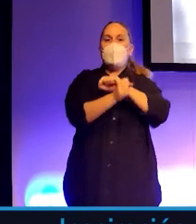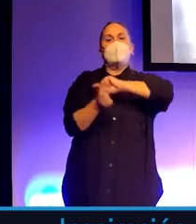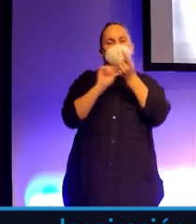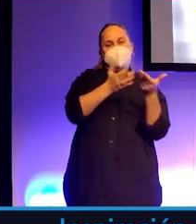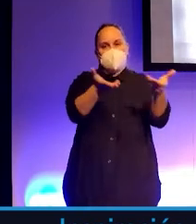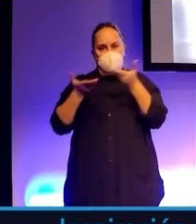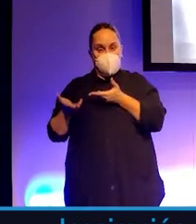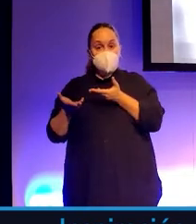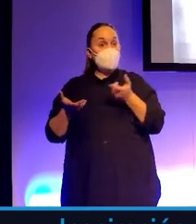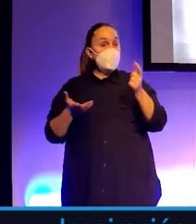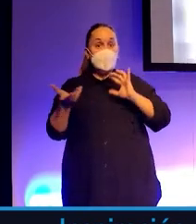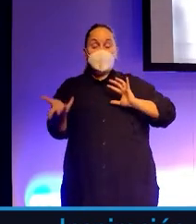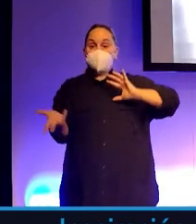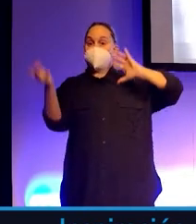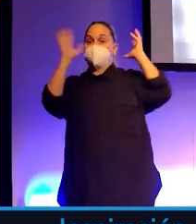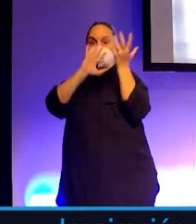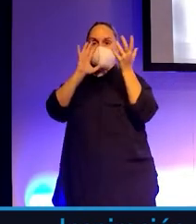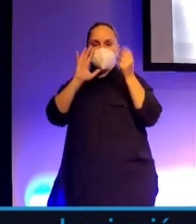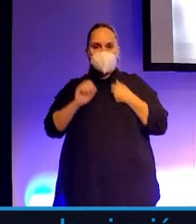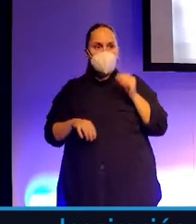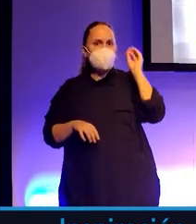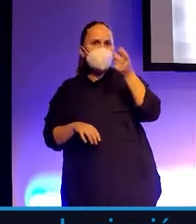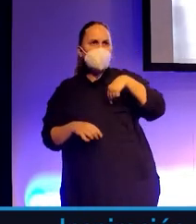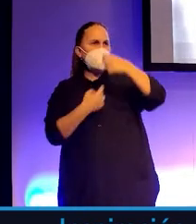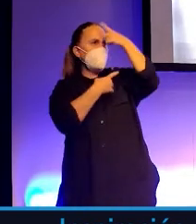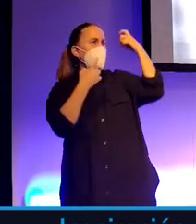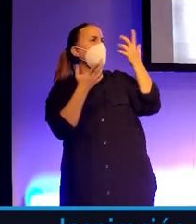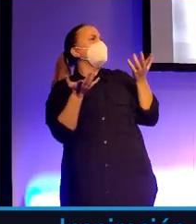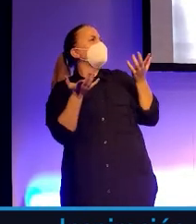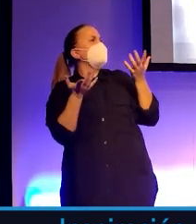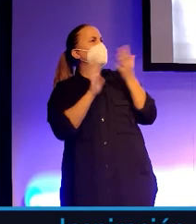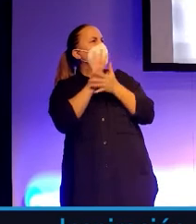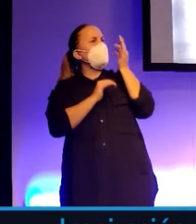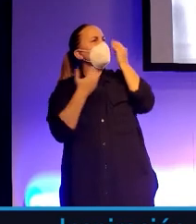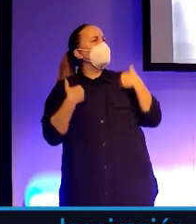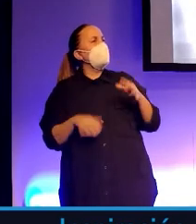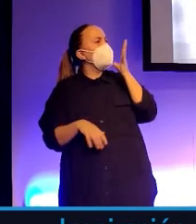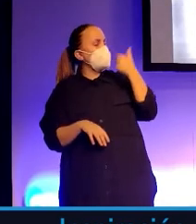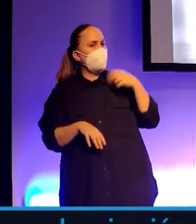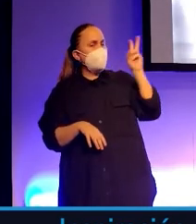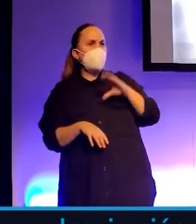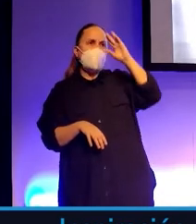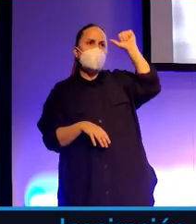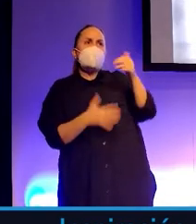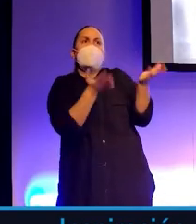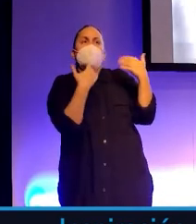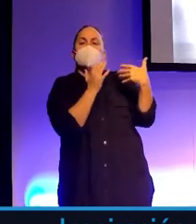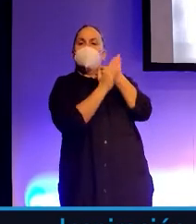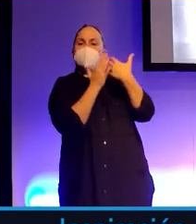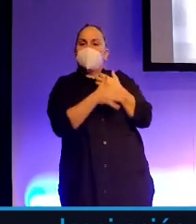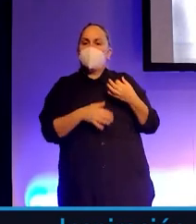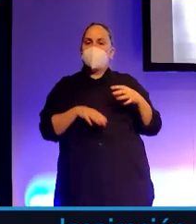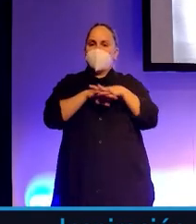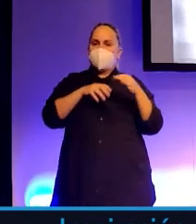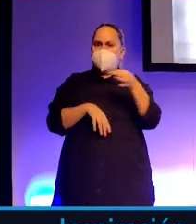revolución, ustedes se estarán preguntando, y yo les pregunto, ¿por qué debería importarme hablar de lo humano? Si yo vine acá a escuchar de criptomonedas y